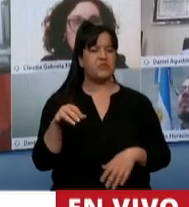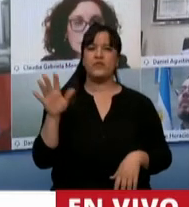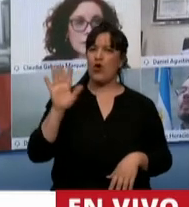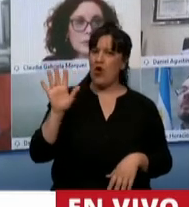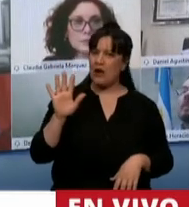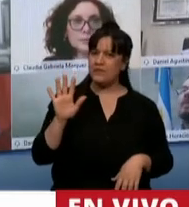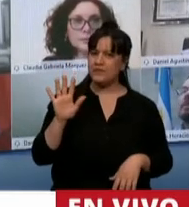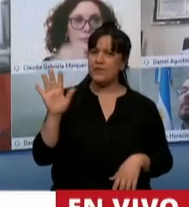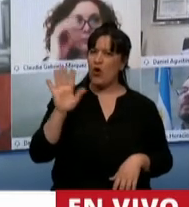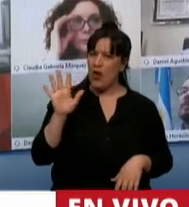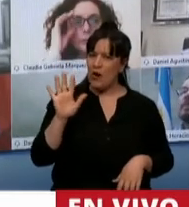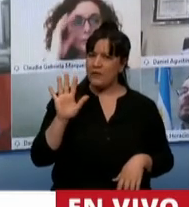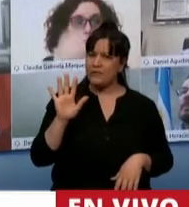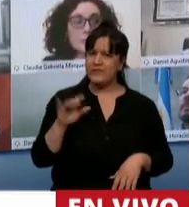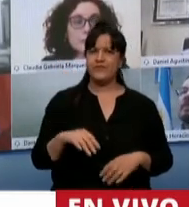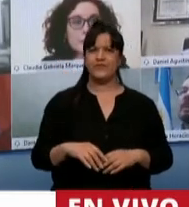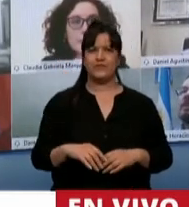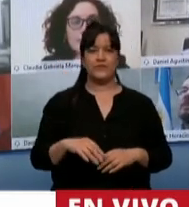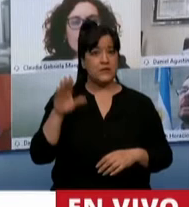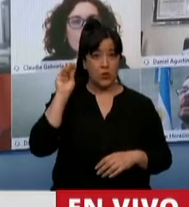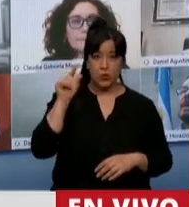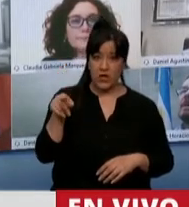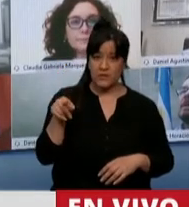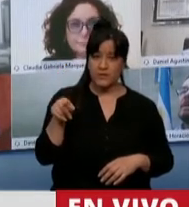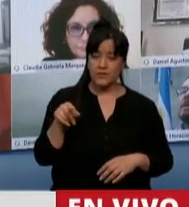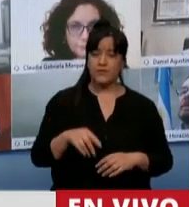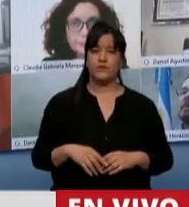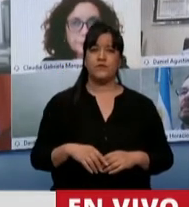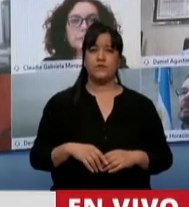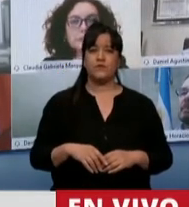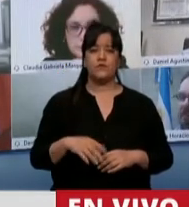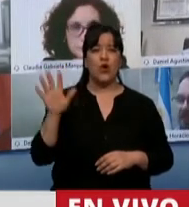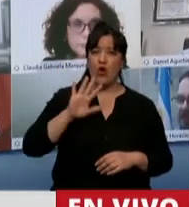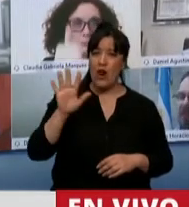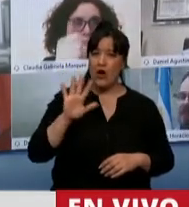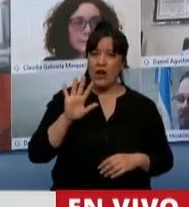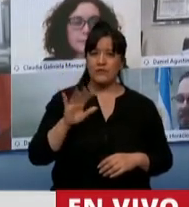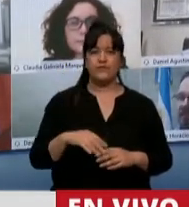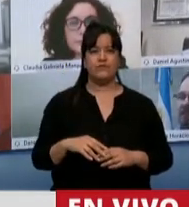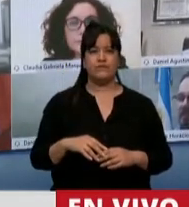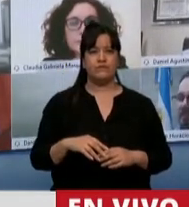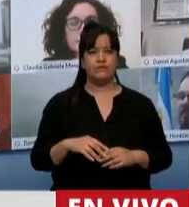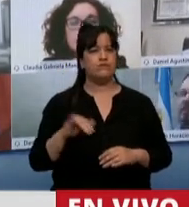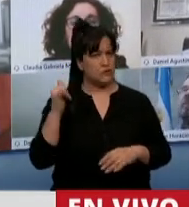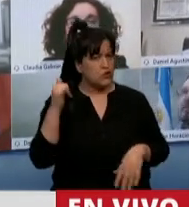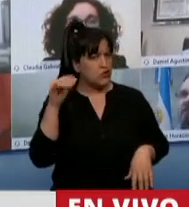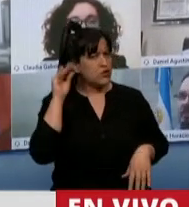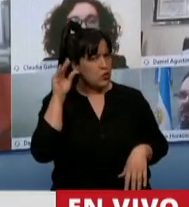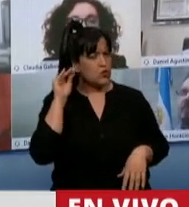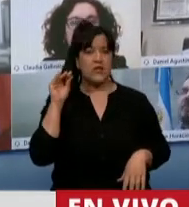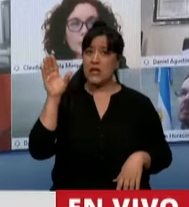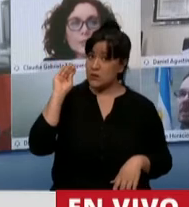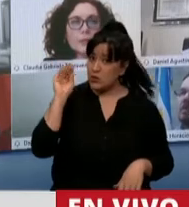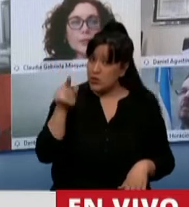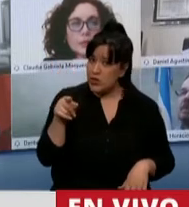Hola, hola. Hola, hola. ¿Se escucha? Hola, hola. ¿Se escucha? ¿Se escucha, diputada? ¿Se escucha?